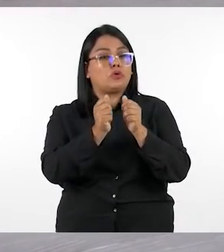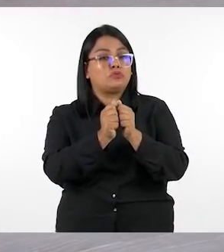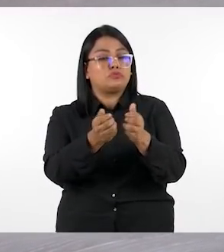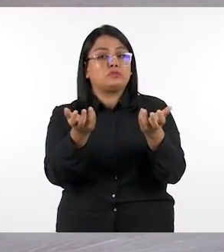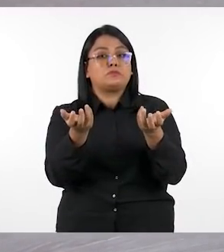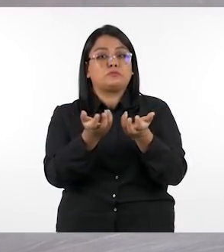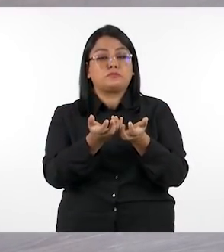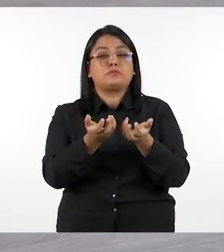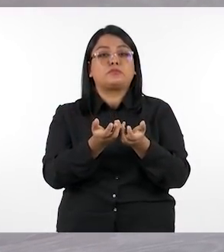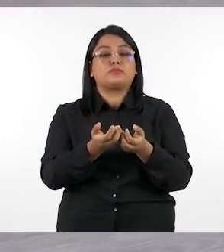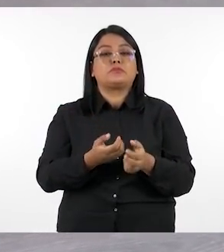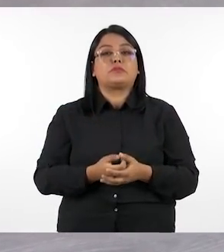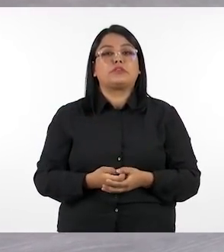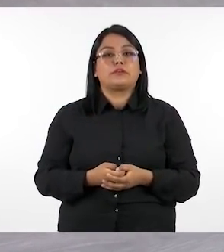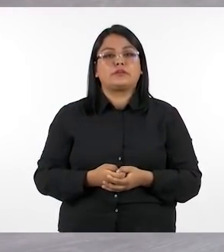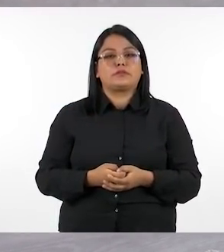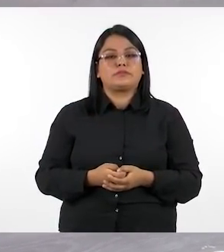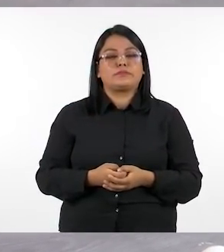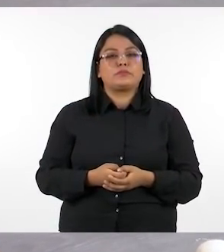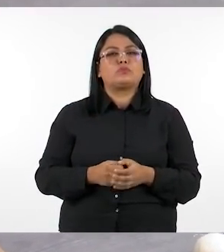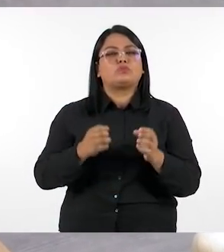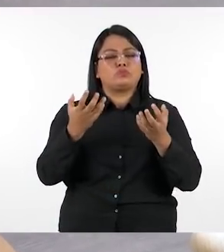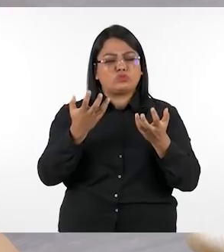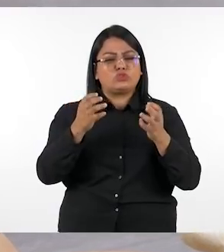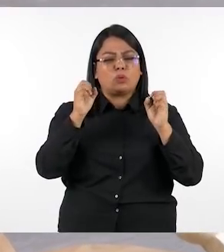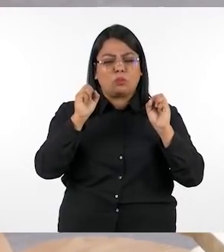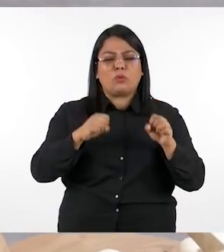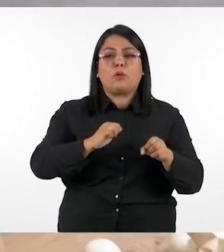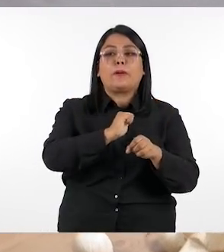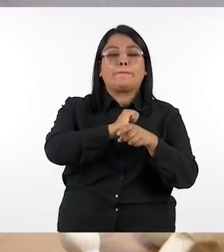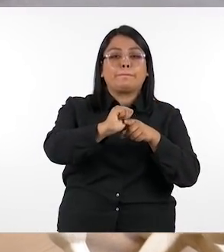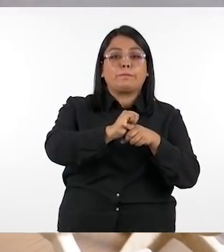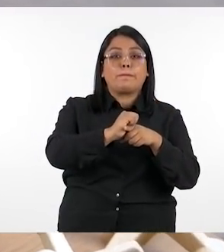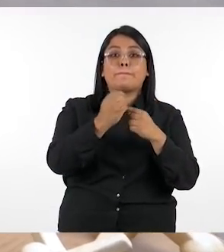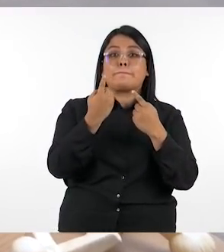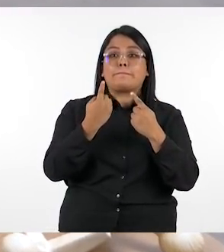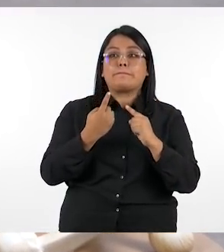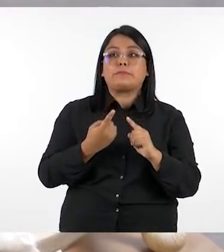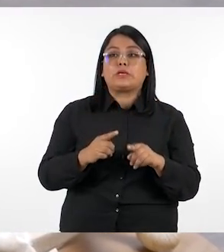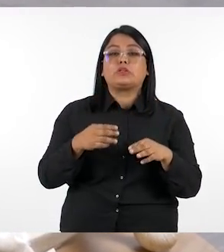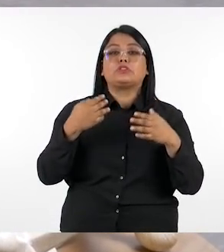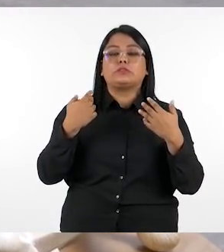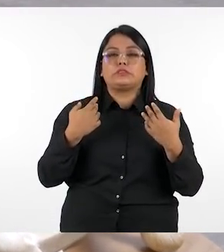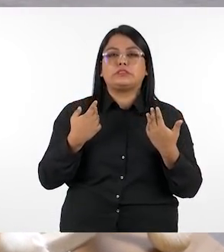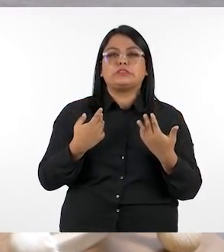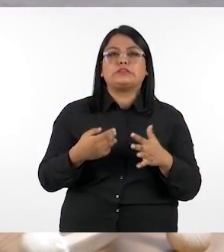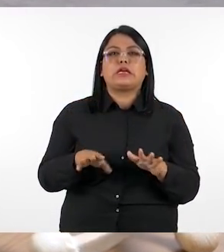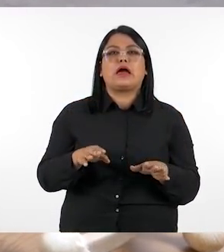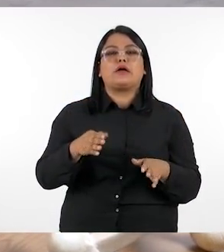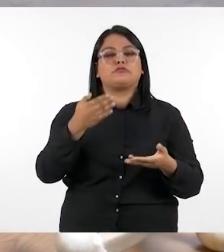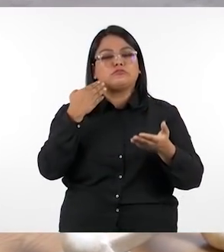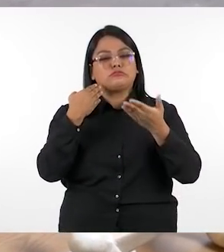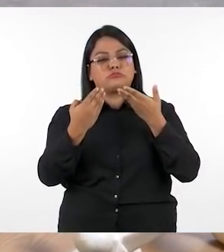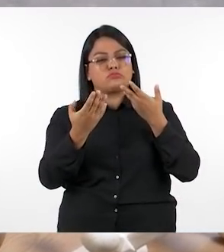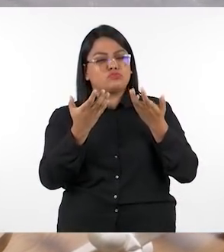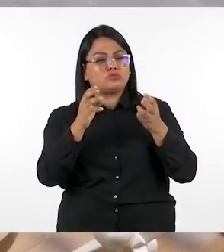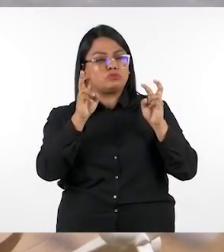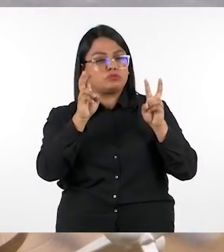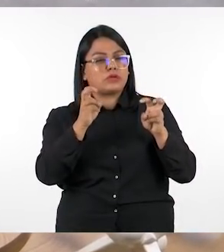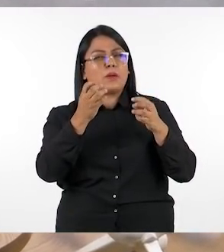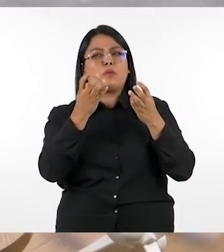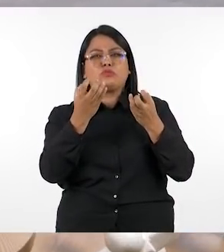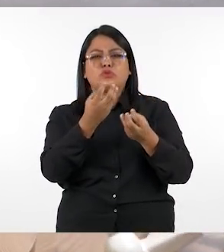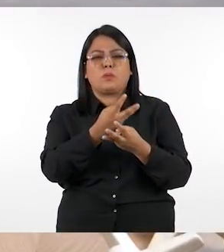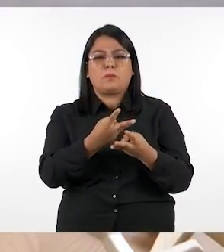con nuestros estudiantes sin duda alguna creo que muchas de ellas las podemos practicar pero pues hemos hablado de tantas cosas que creo